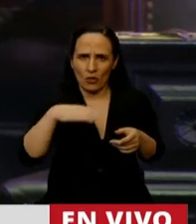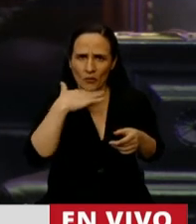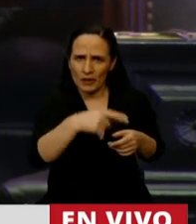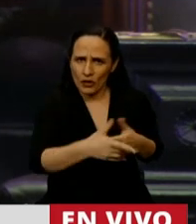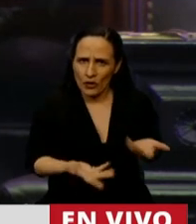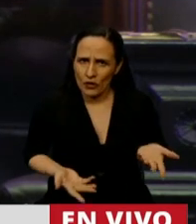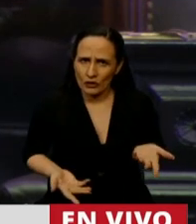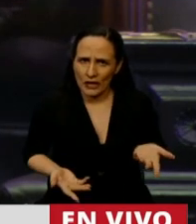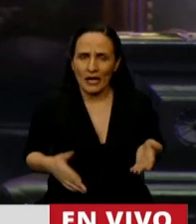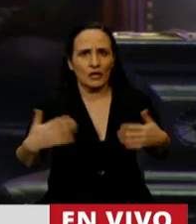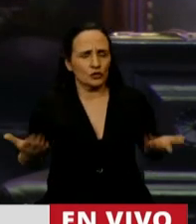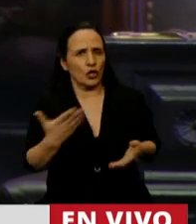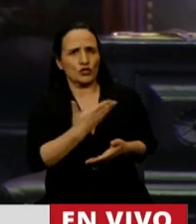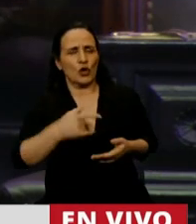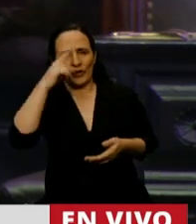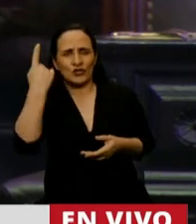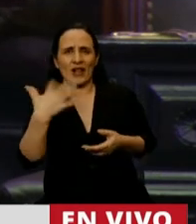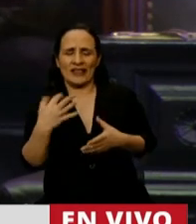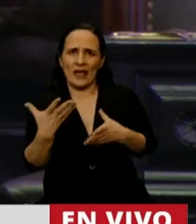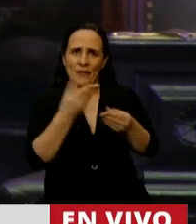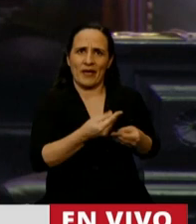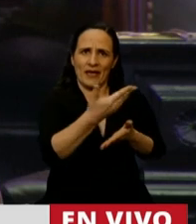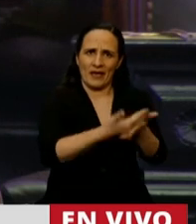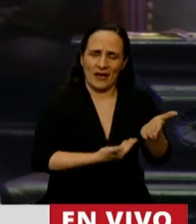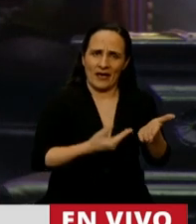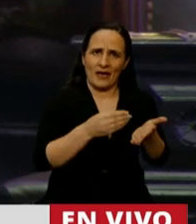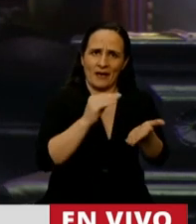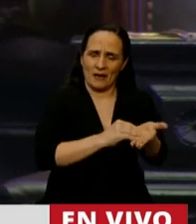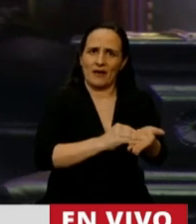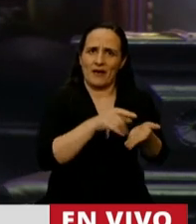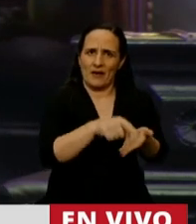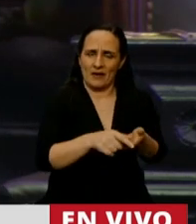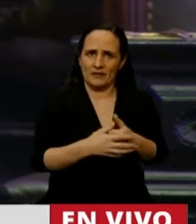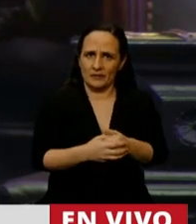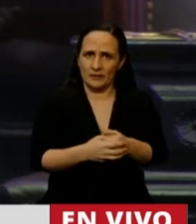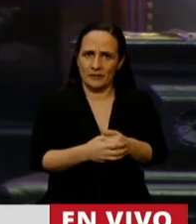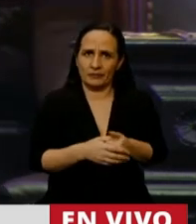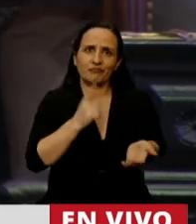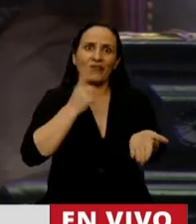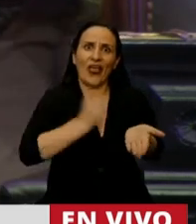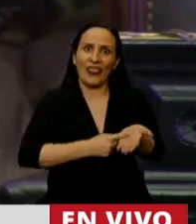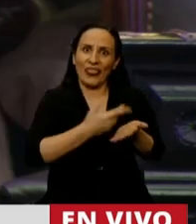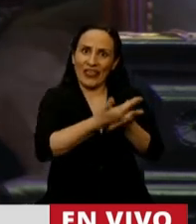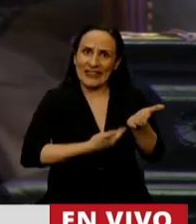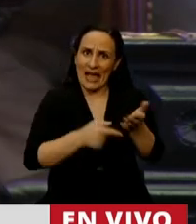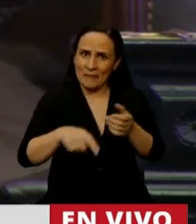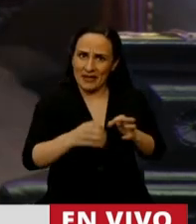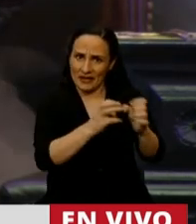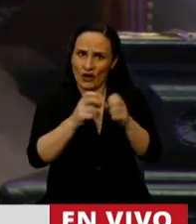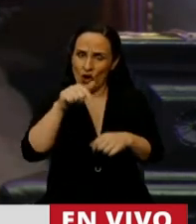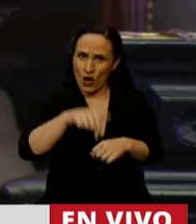desde el gobierno nacional con este presupuesto en auxilio. Acá, en este dictamen que estamos tratando hoy,